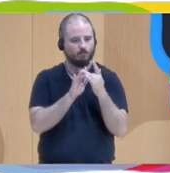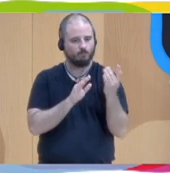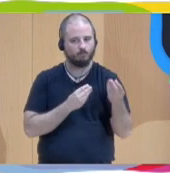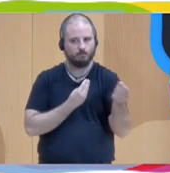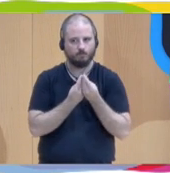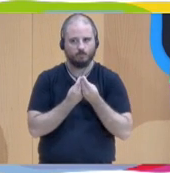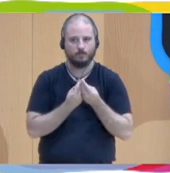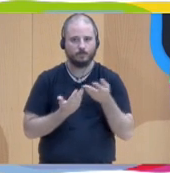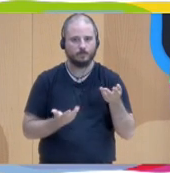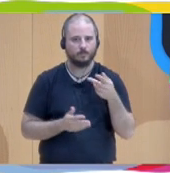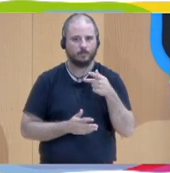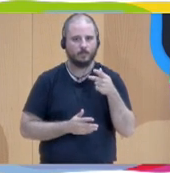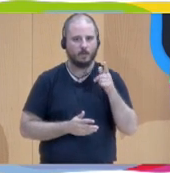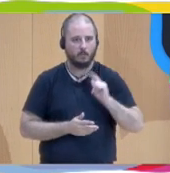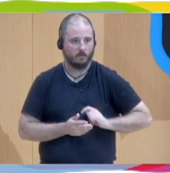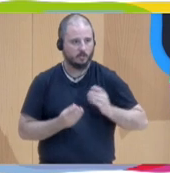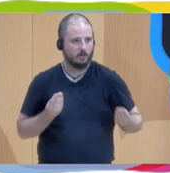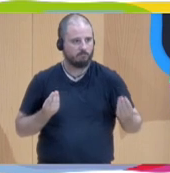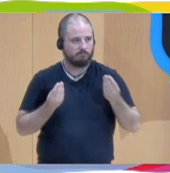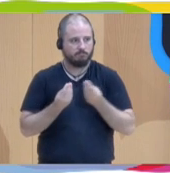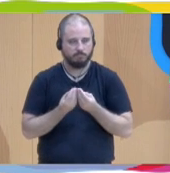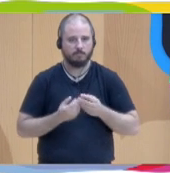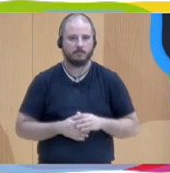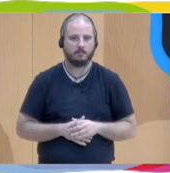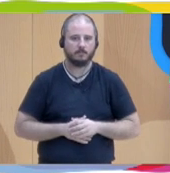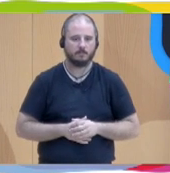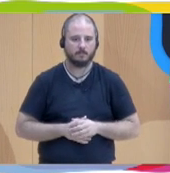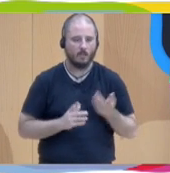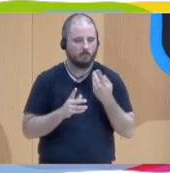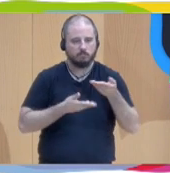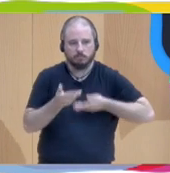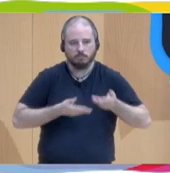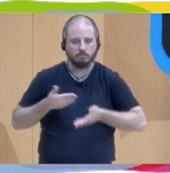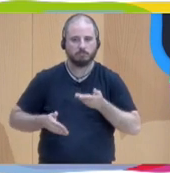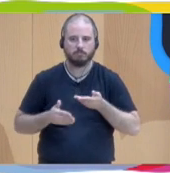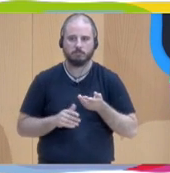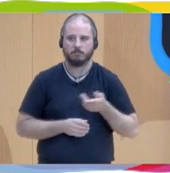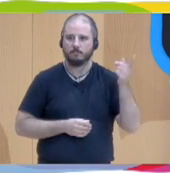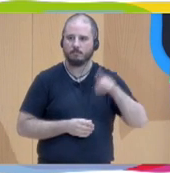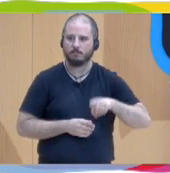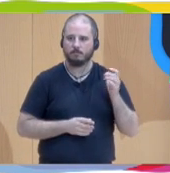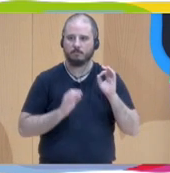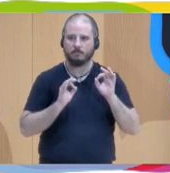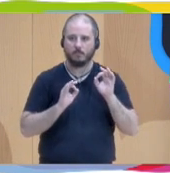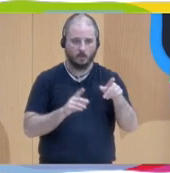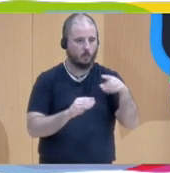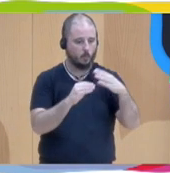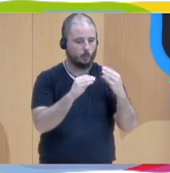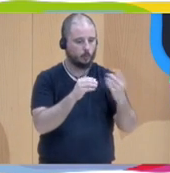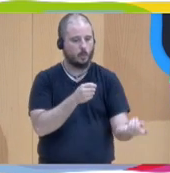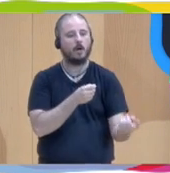con los profesionales, pero también con el destinatario de los